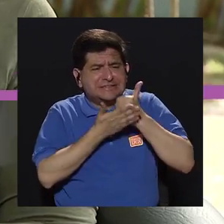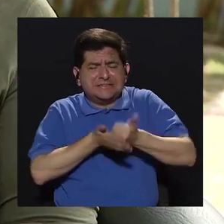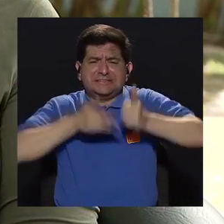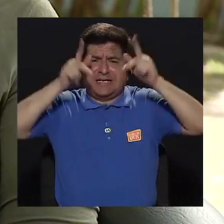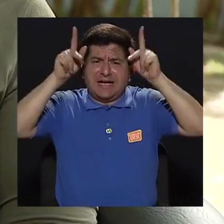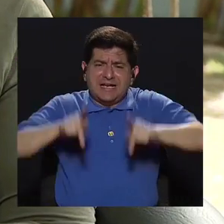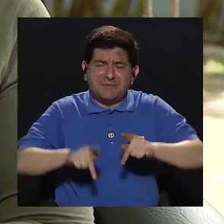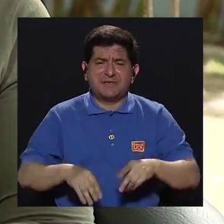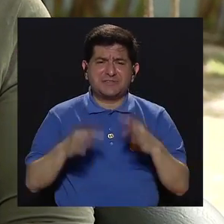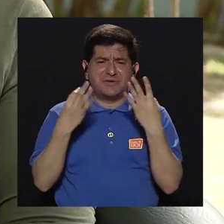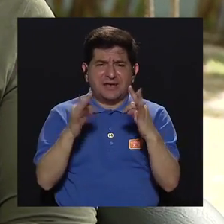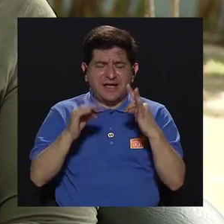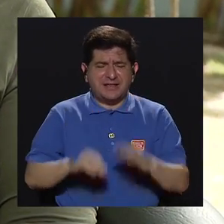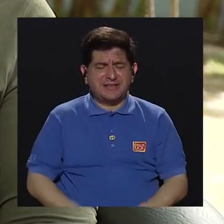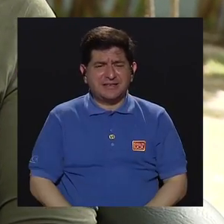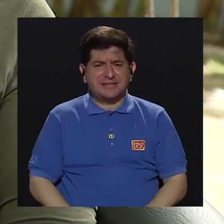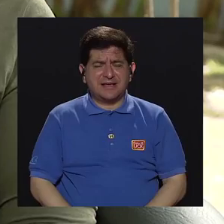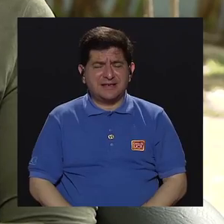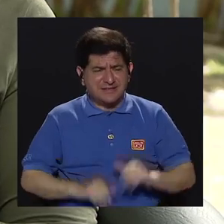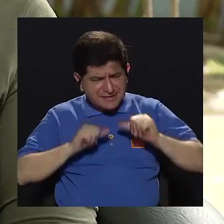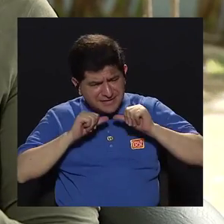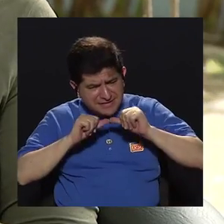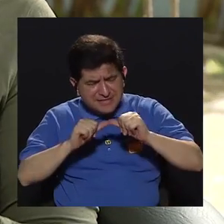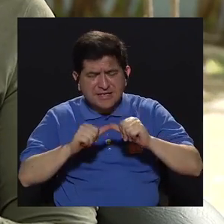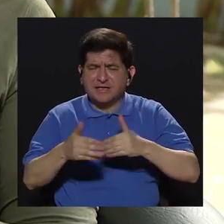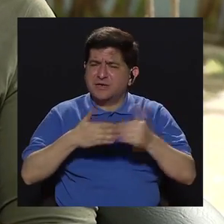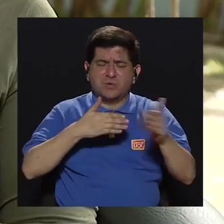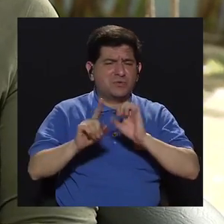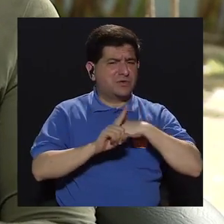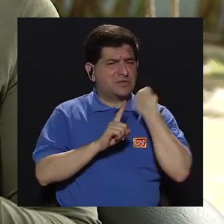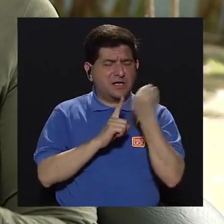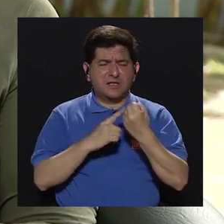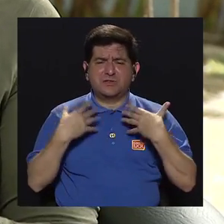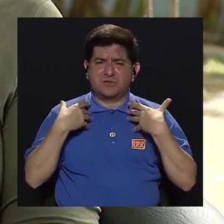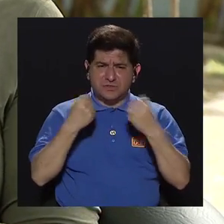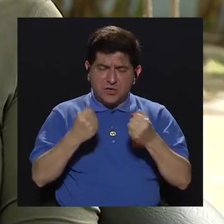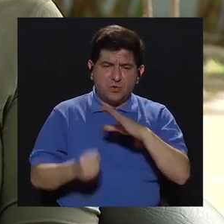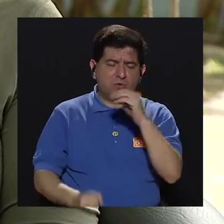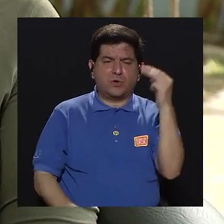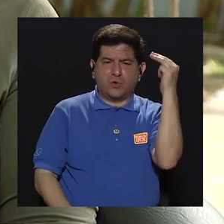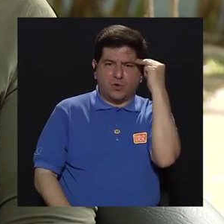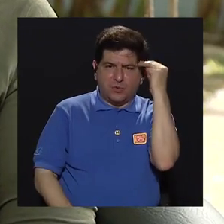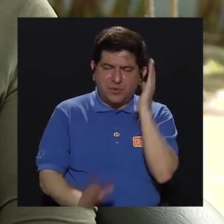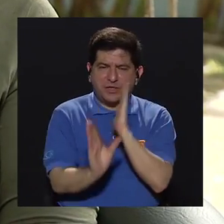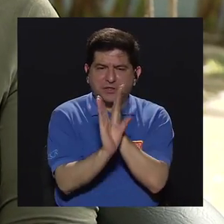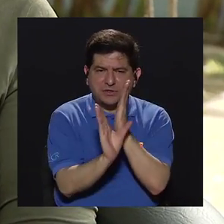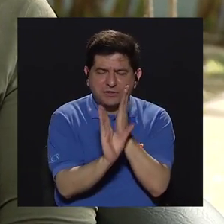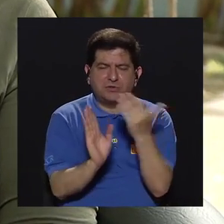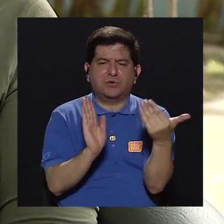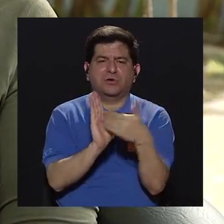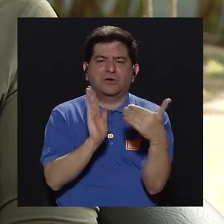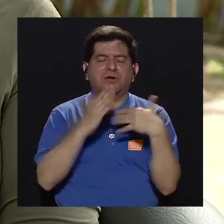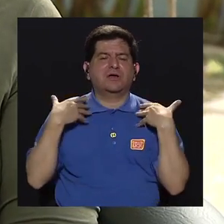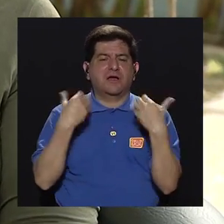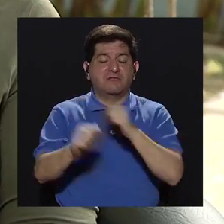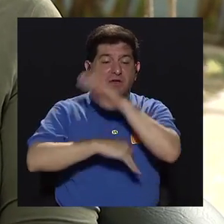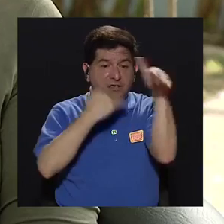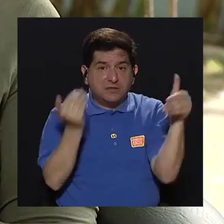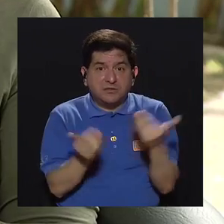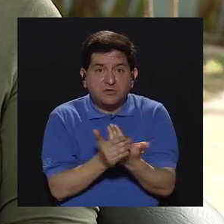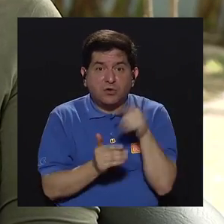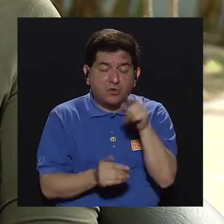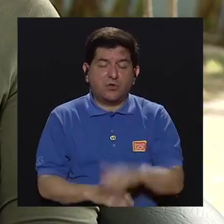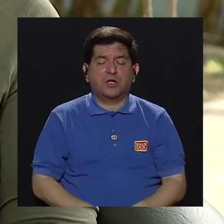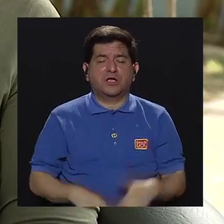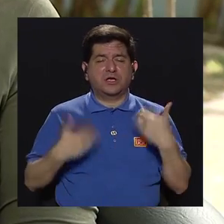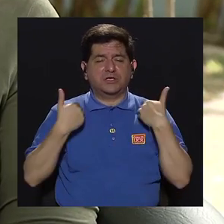a la persona a sobreponerse en ese estado de salud que tiene y en ese estado mental o psicológico que le afecta su salud. Y todo eso